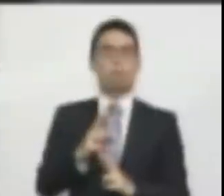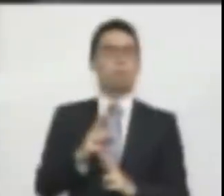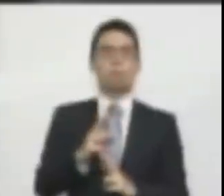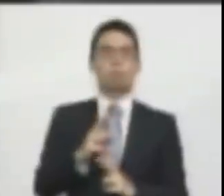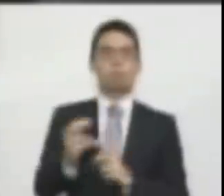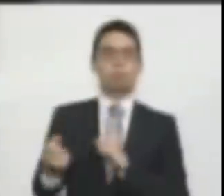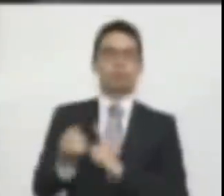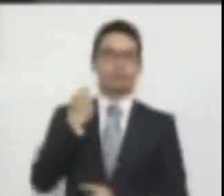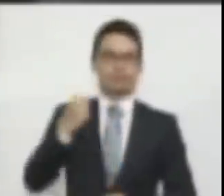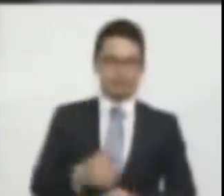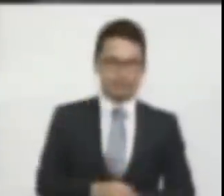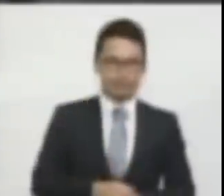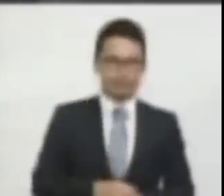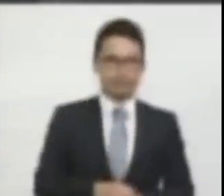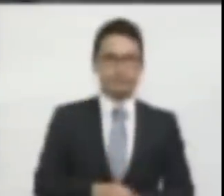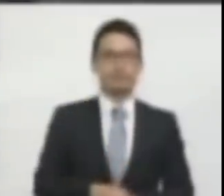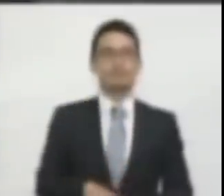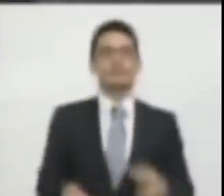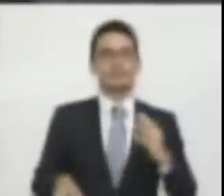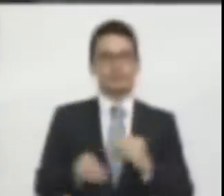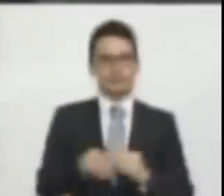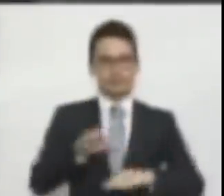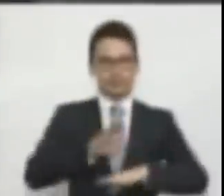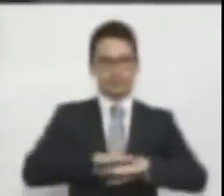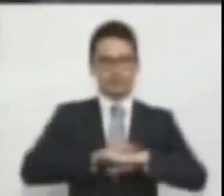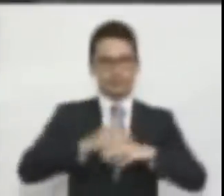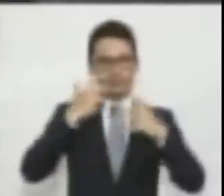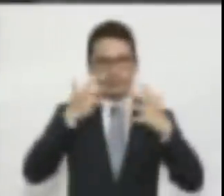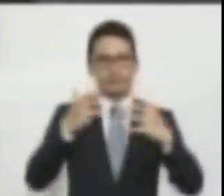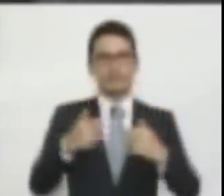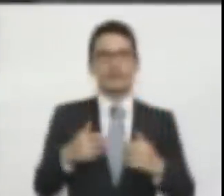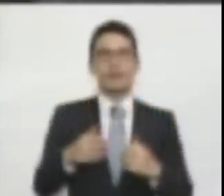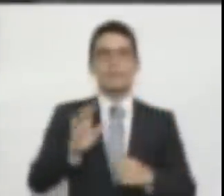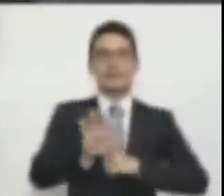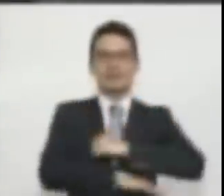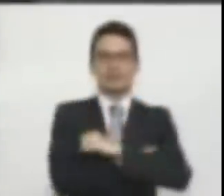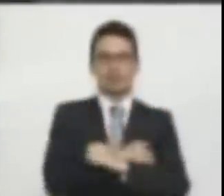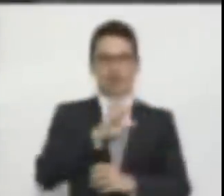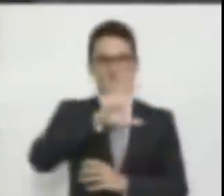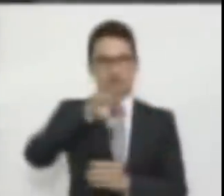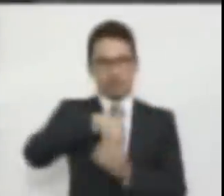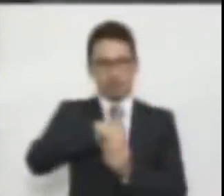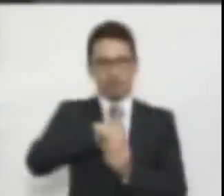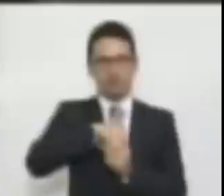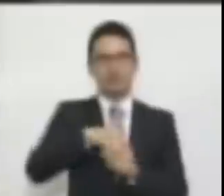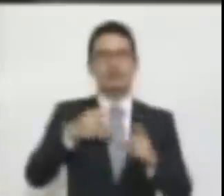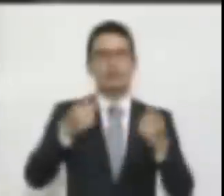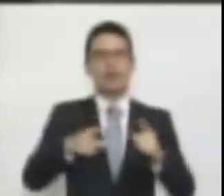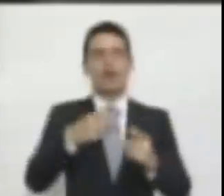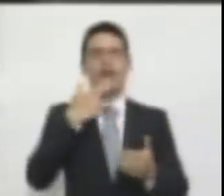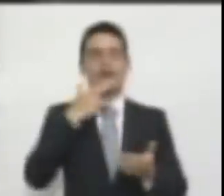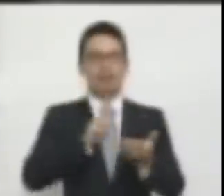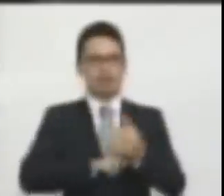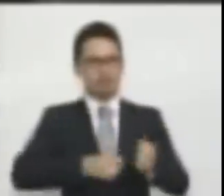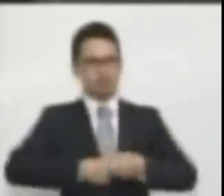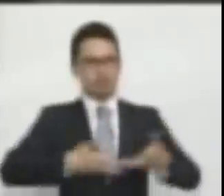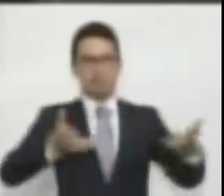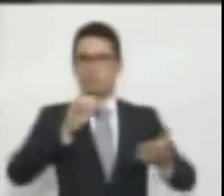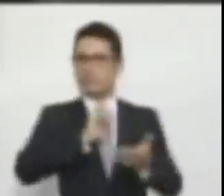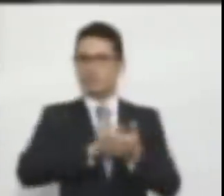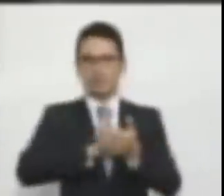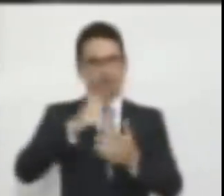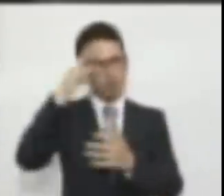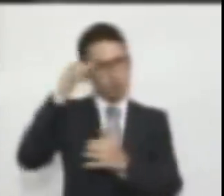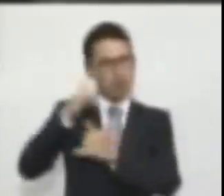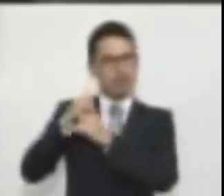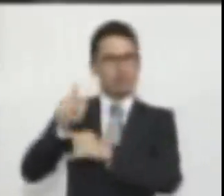además, y llamativamente, el ministro del Interior sacó un comunicado también en el mismo sentido de la señora